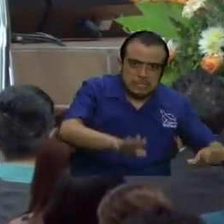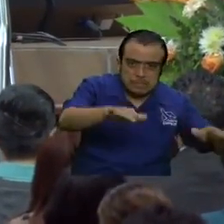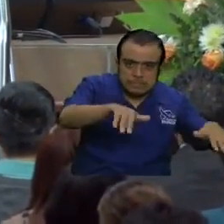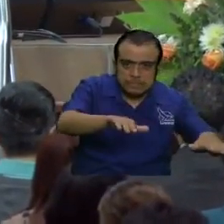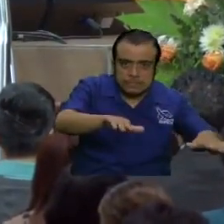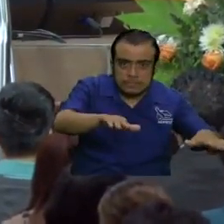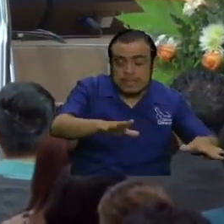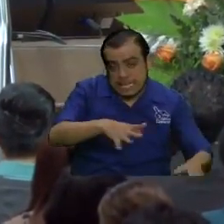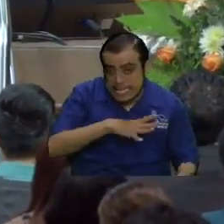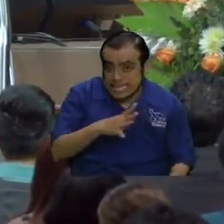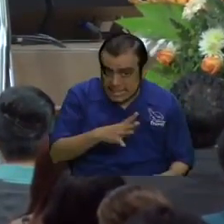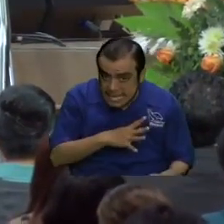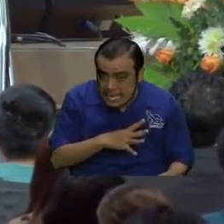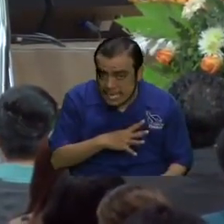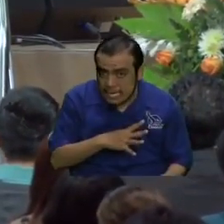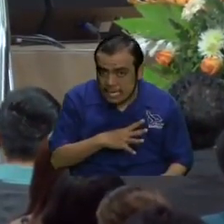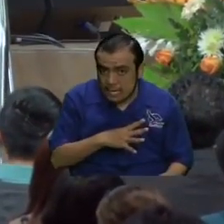título